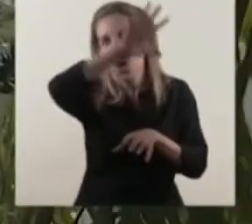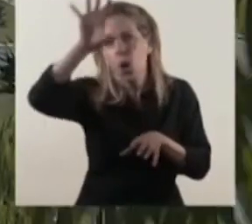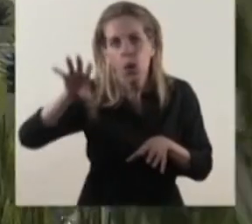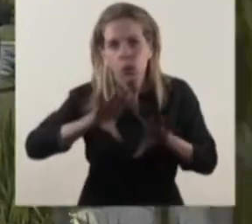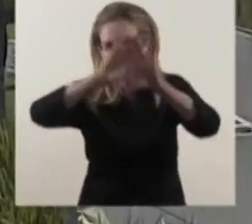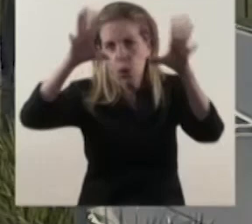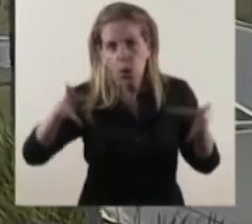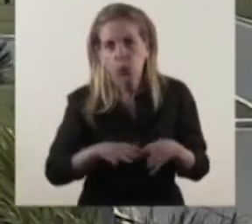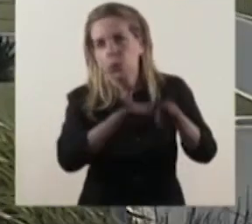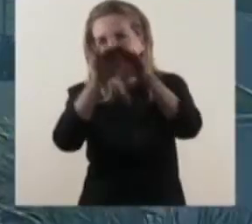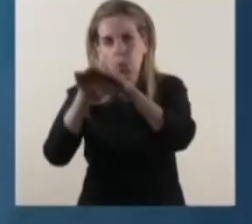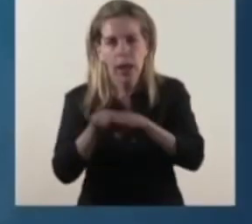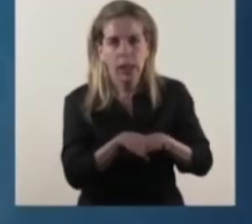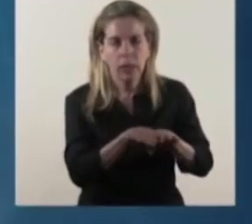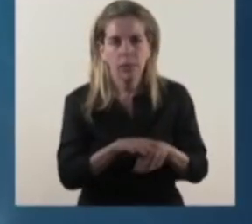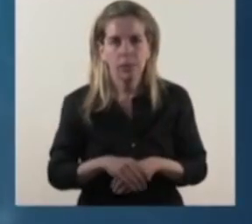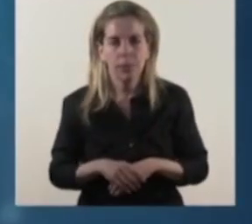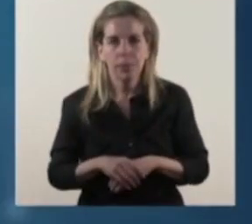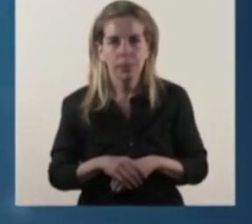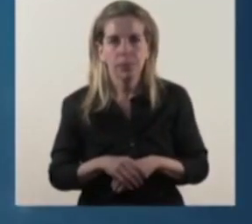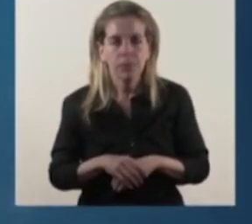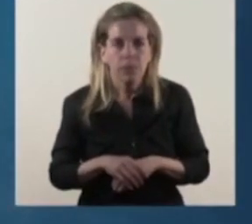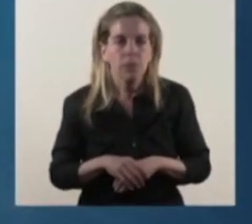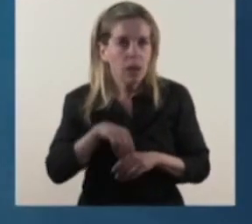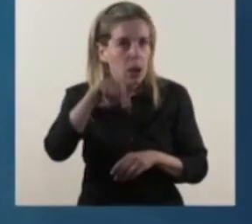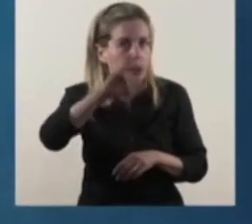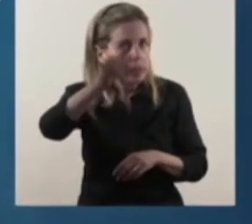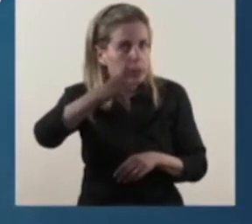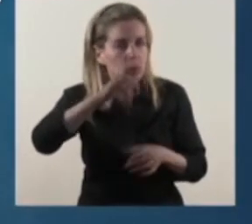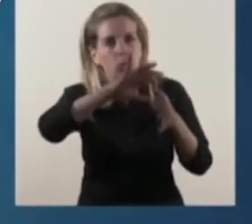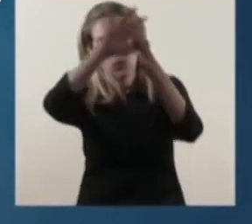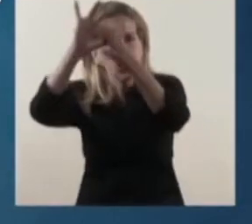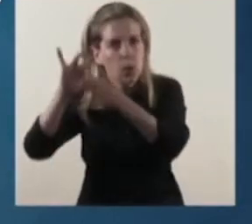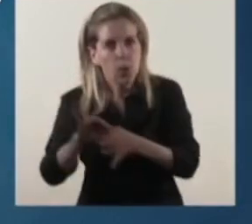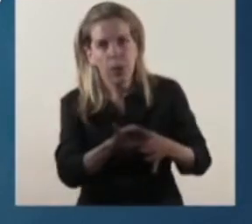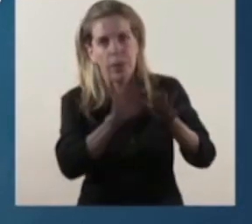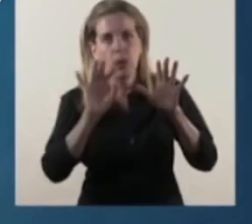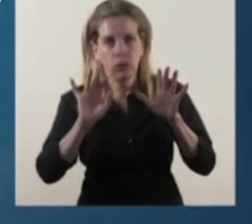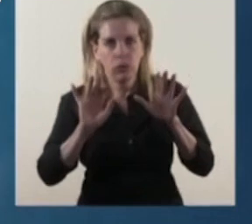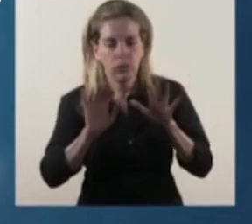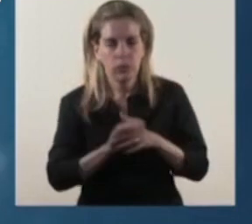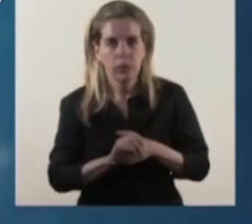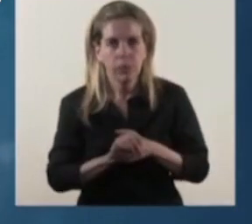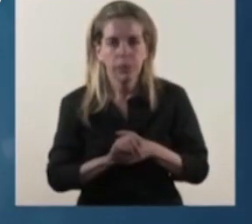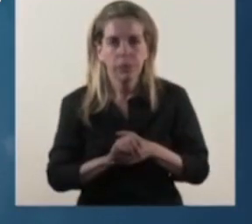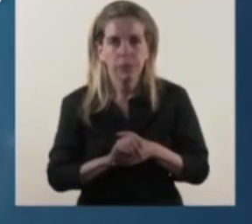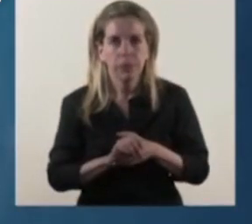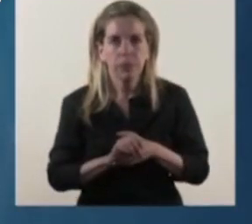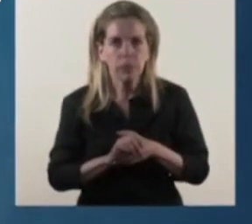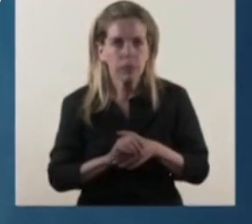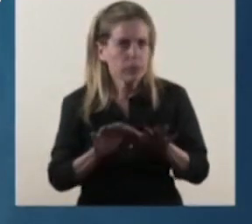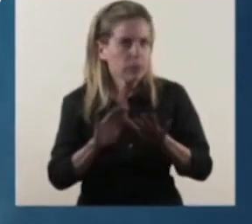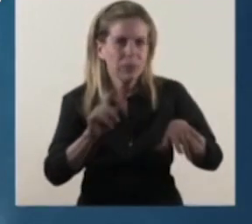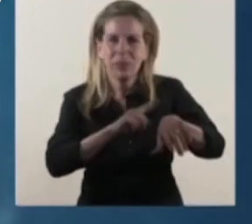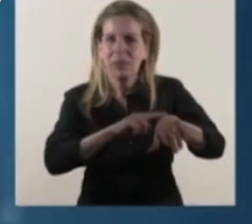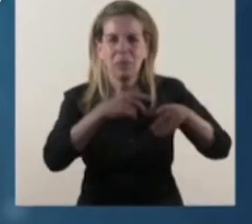todos somos todos más unidos que nunca que no nos hagan perder